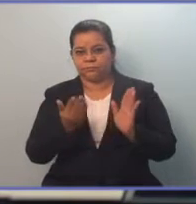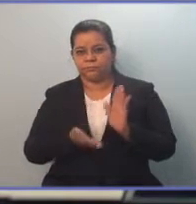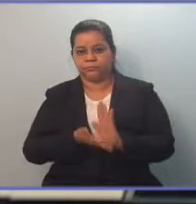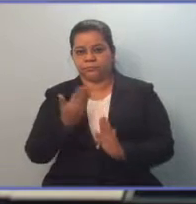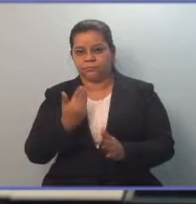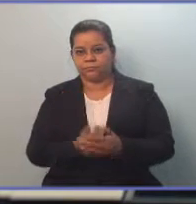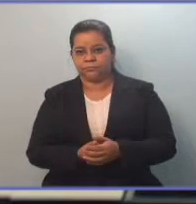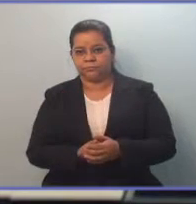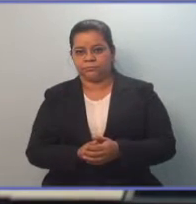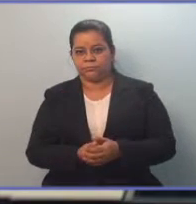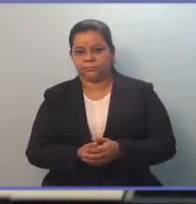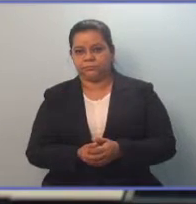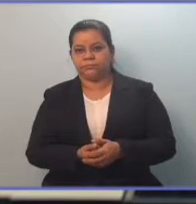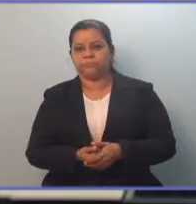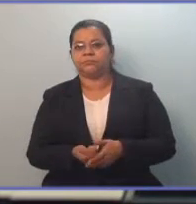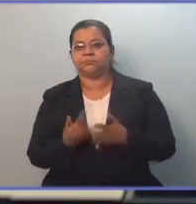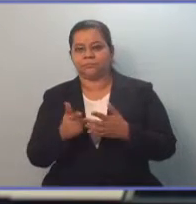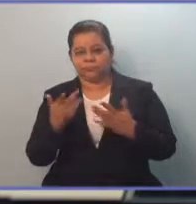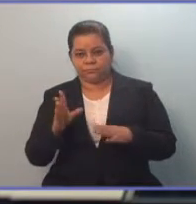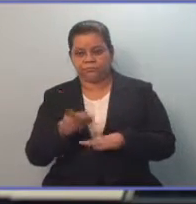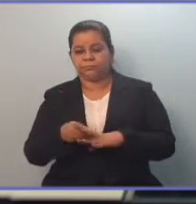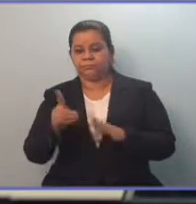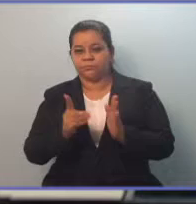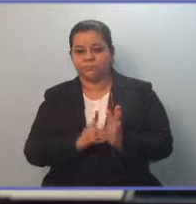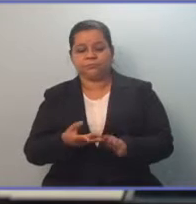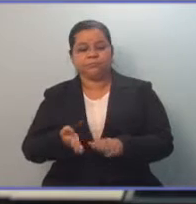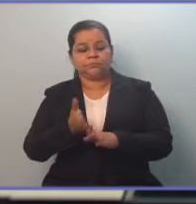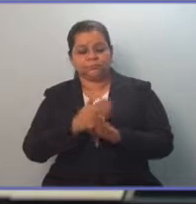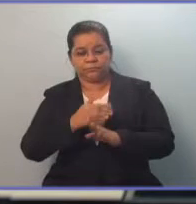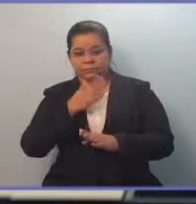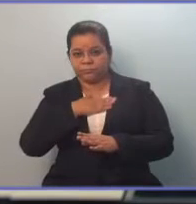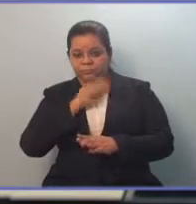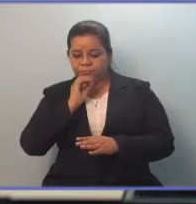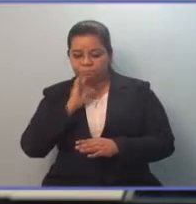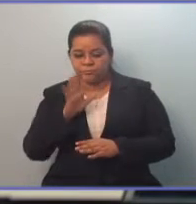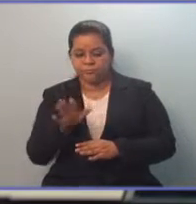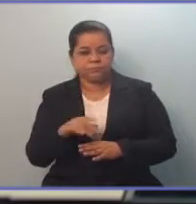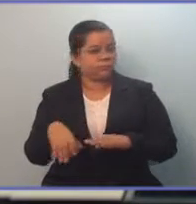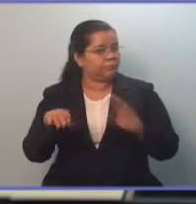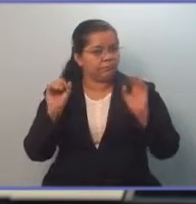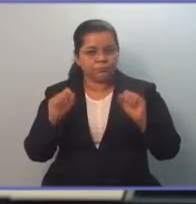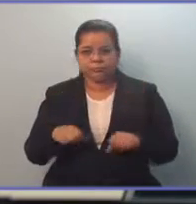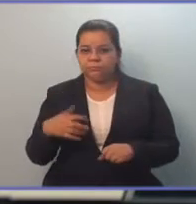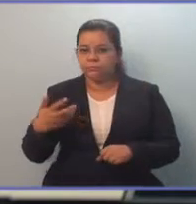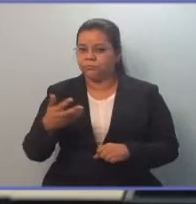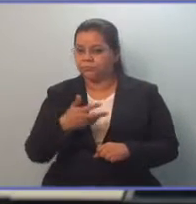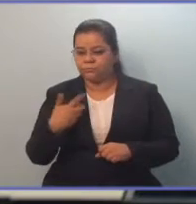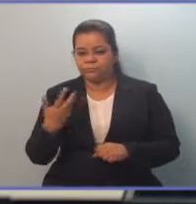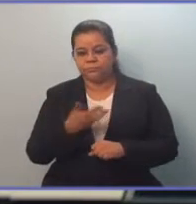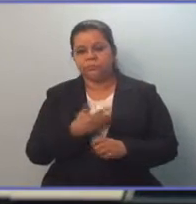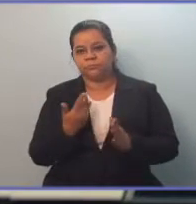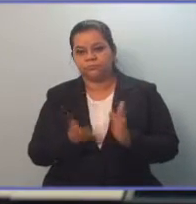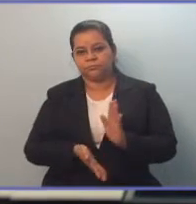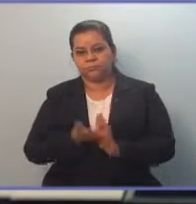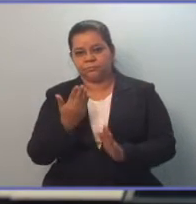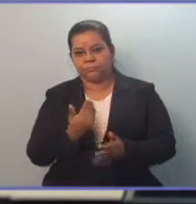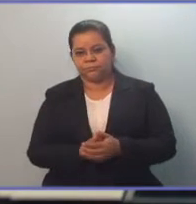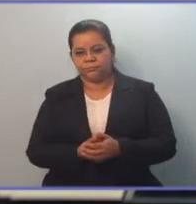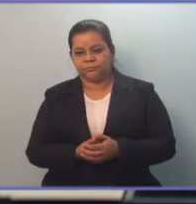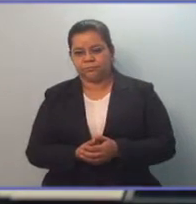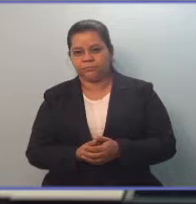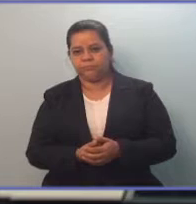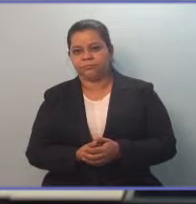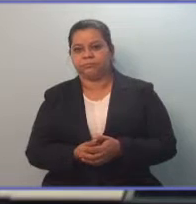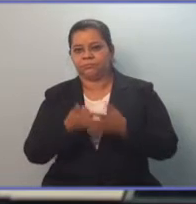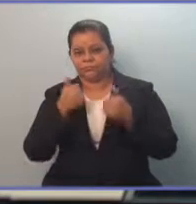igual como lo dijo un diputado que me antecedió, no se puede estar solamente combatiendo el crimen organizado